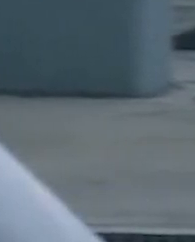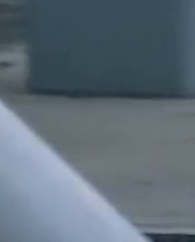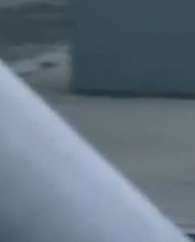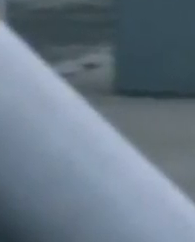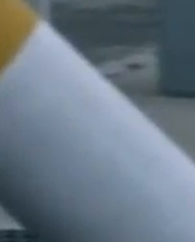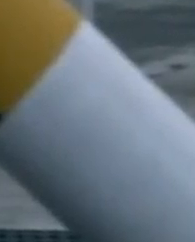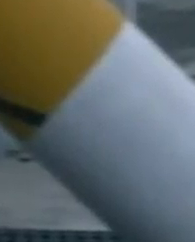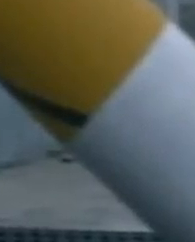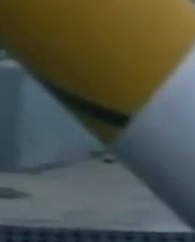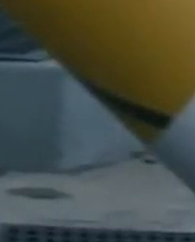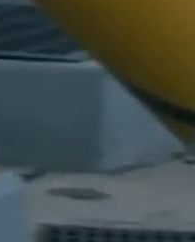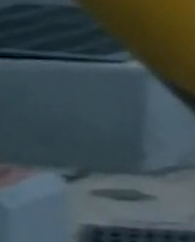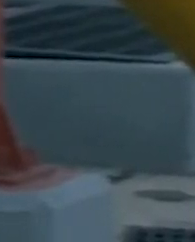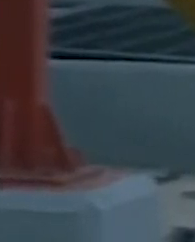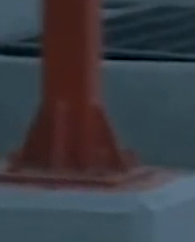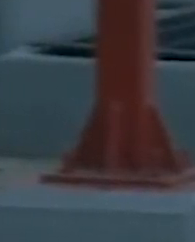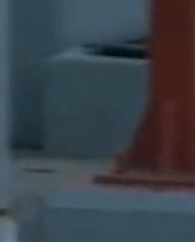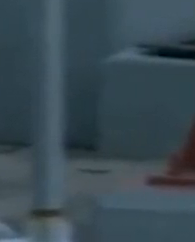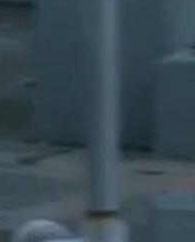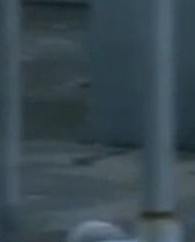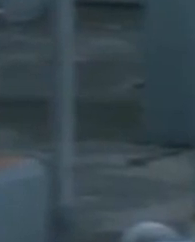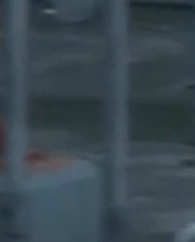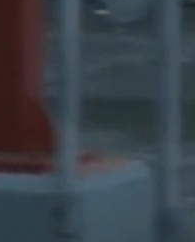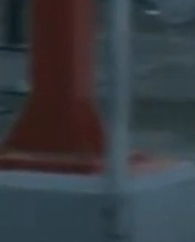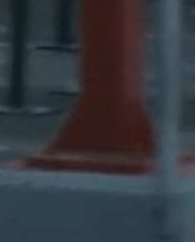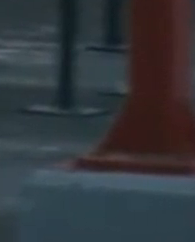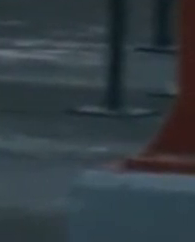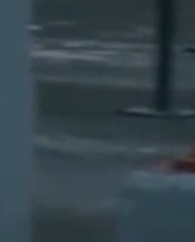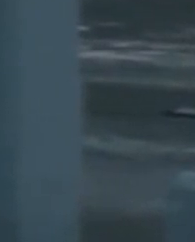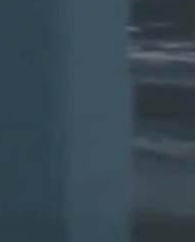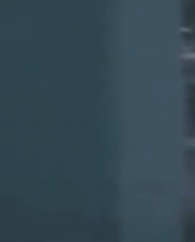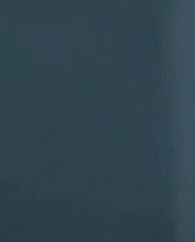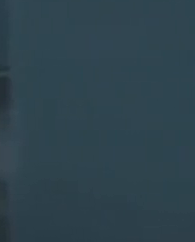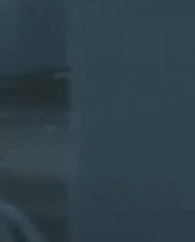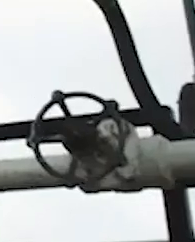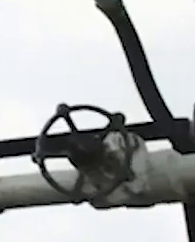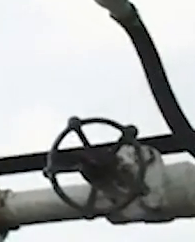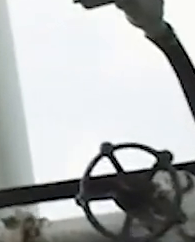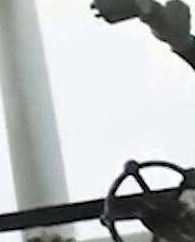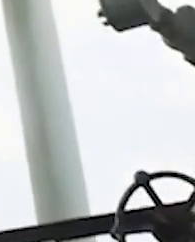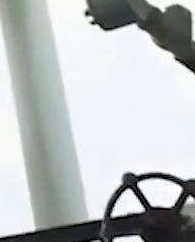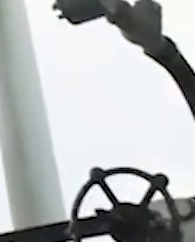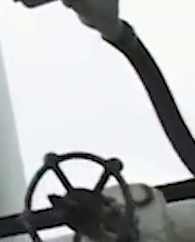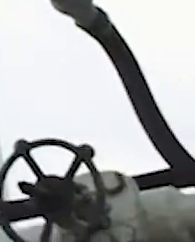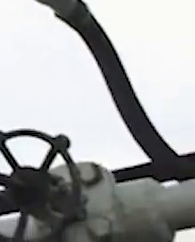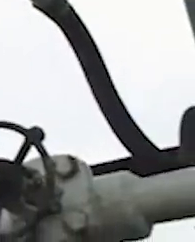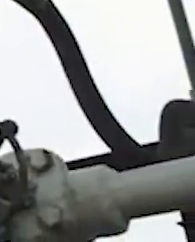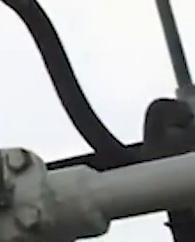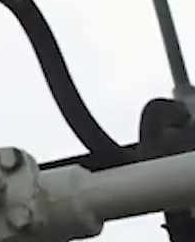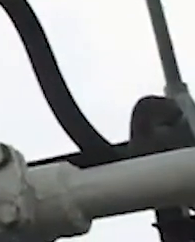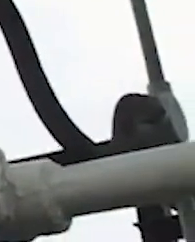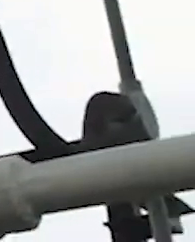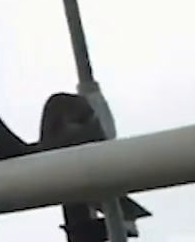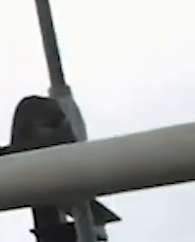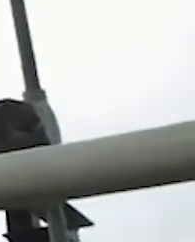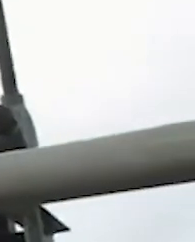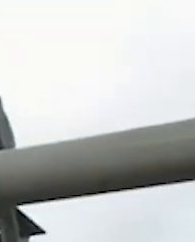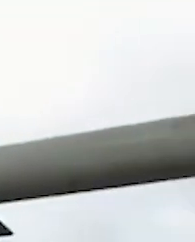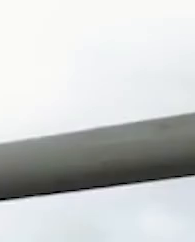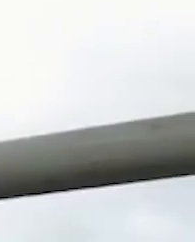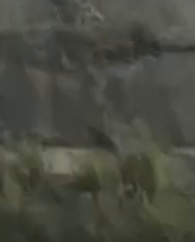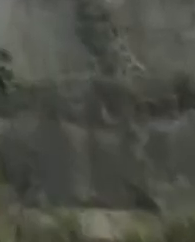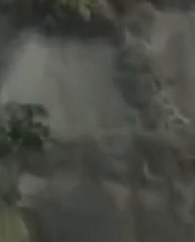inmediatos que provocó la pandemia del COVID-19, figura la reducción temporal de las actividades económicas en